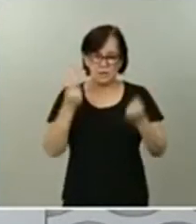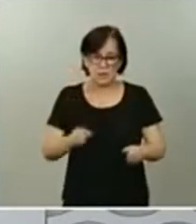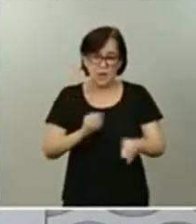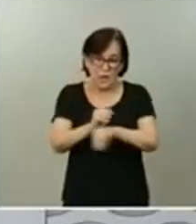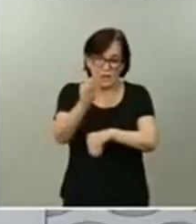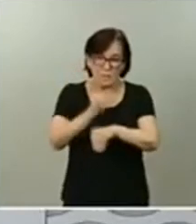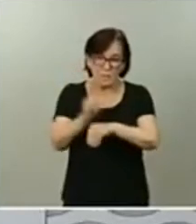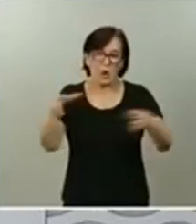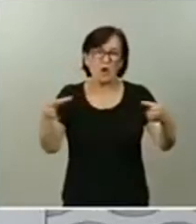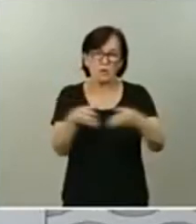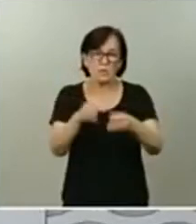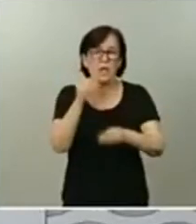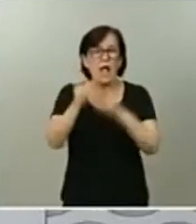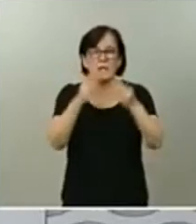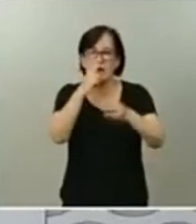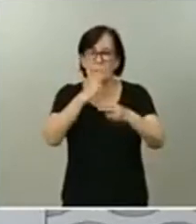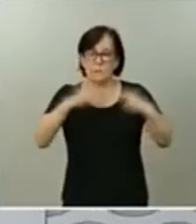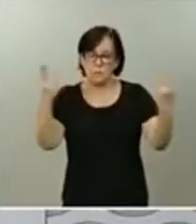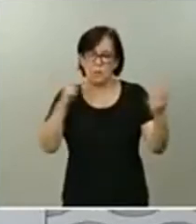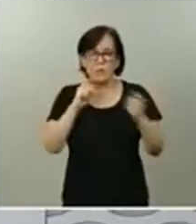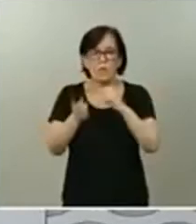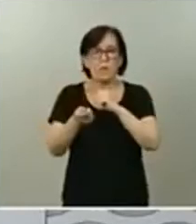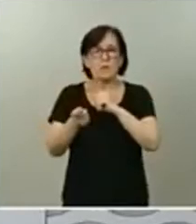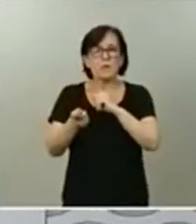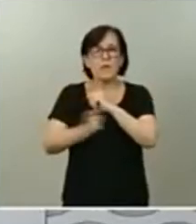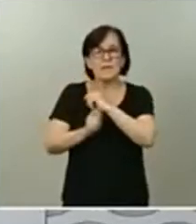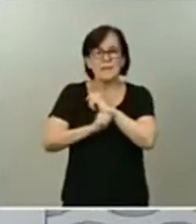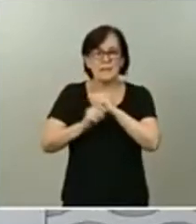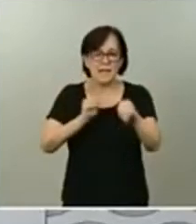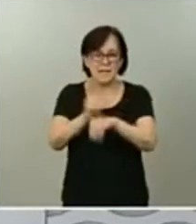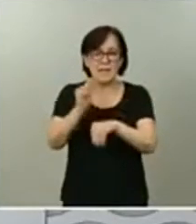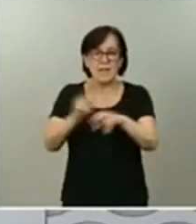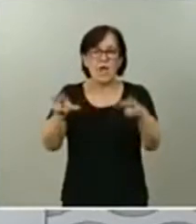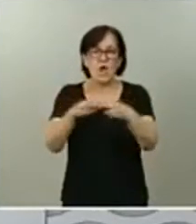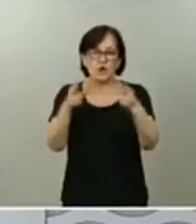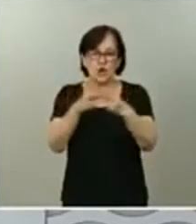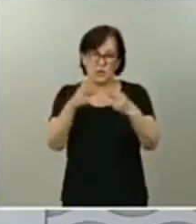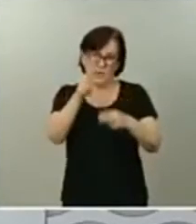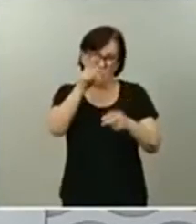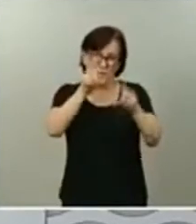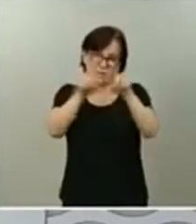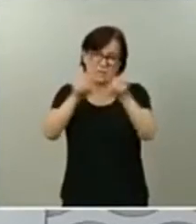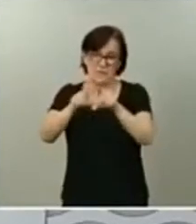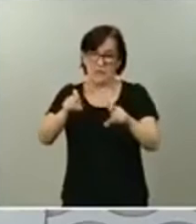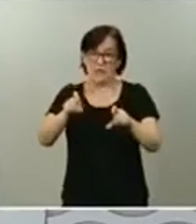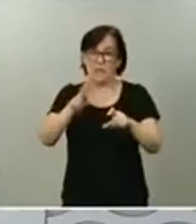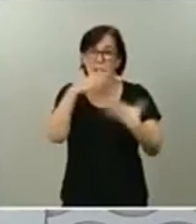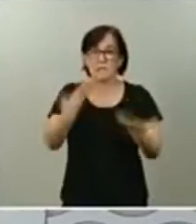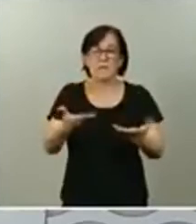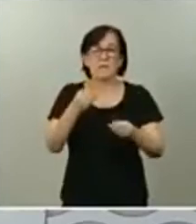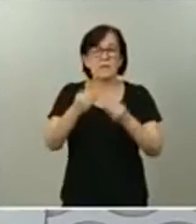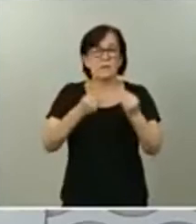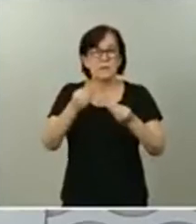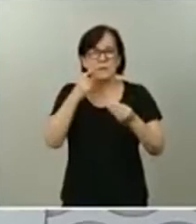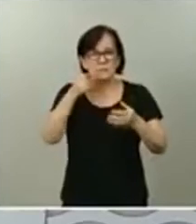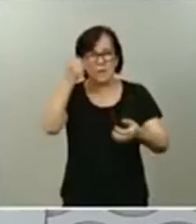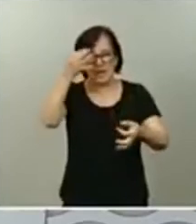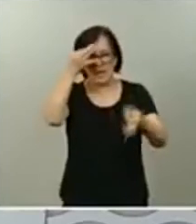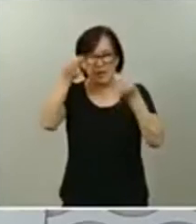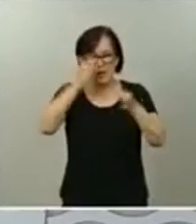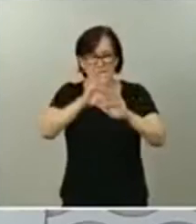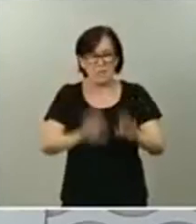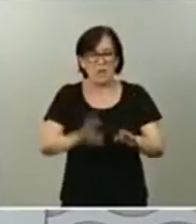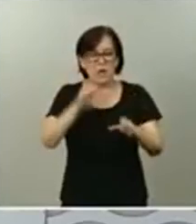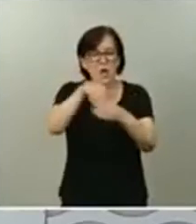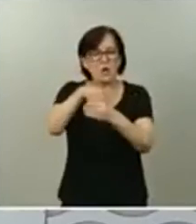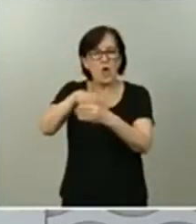a hacer pública la estrategia de inversión en sociedades cotizadas. Y, por último, se regula con mayor detalle el contenido que tiene